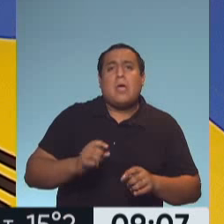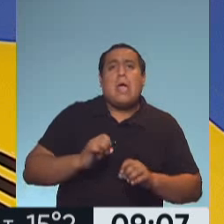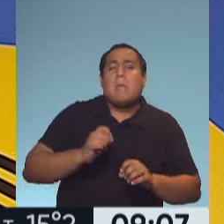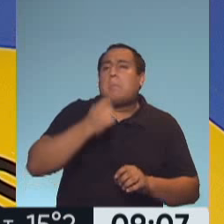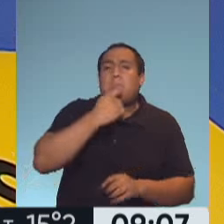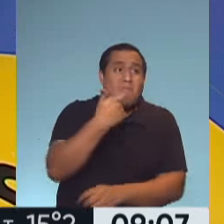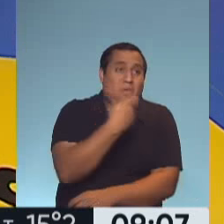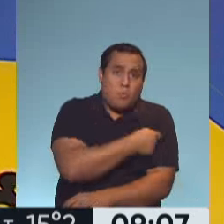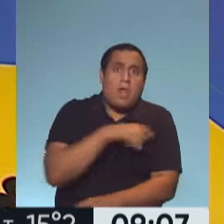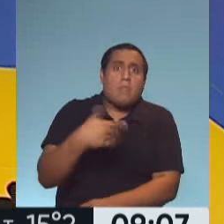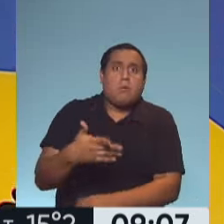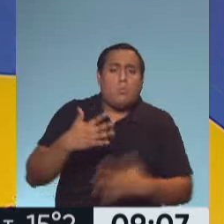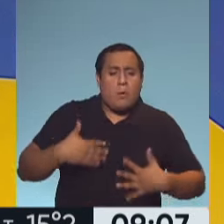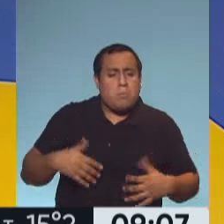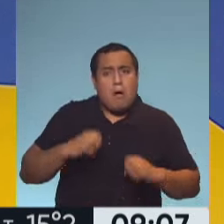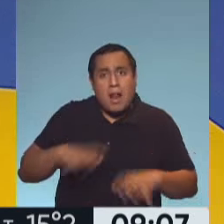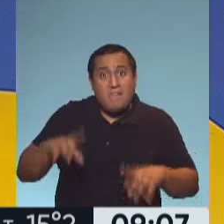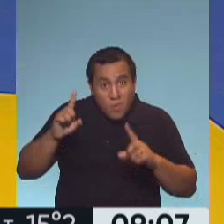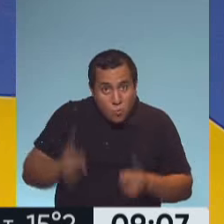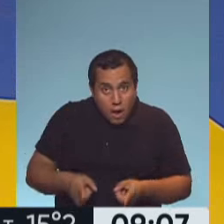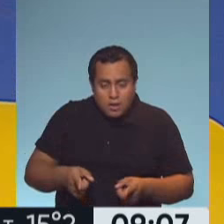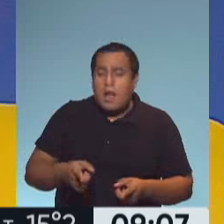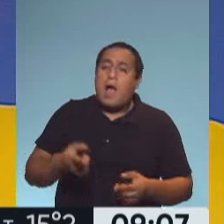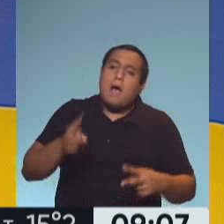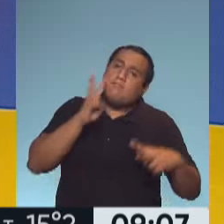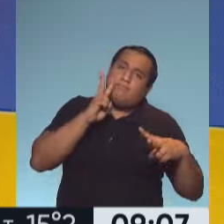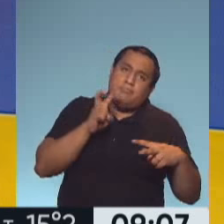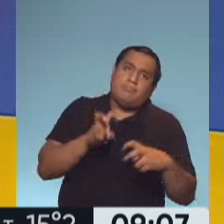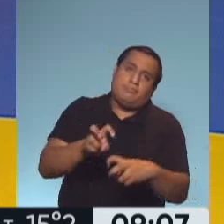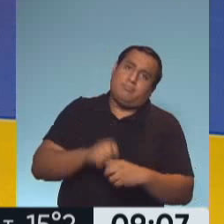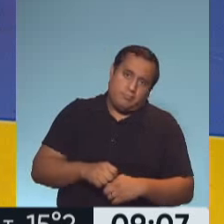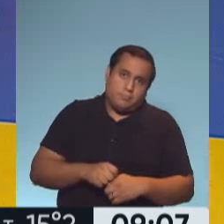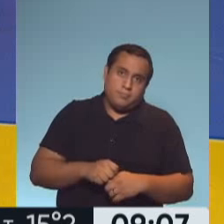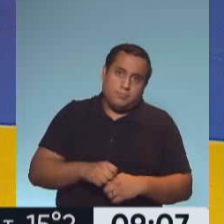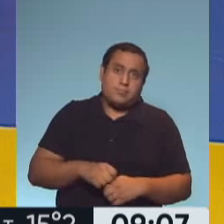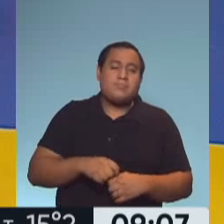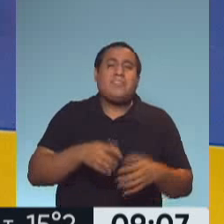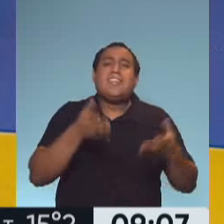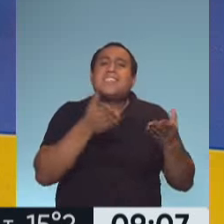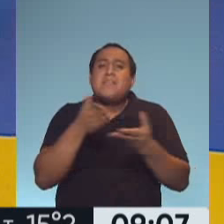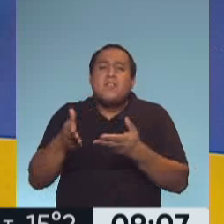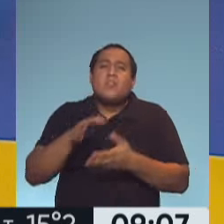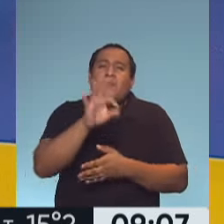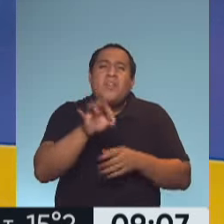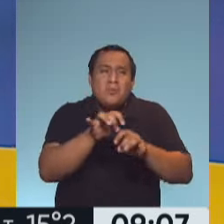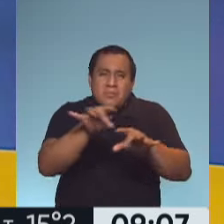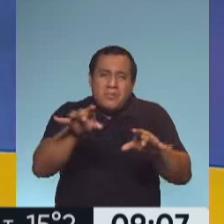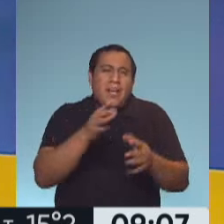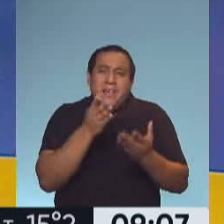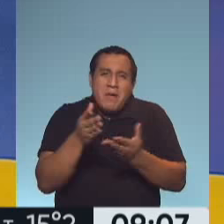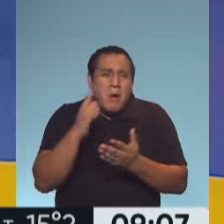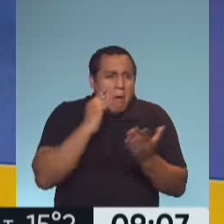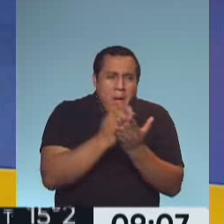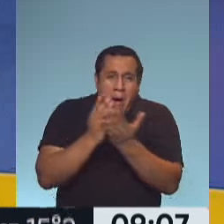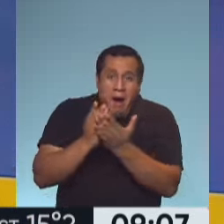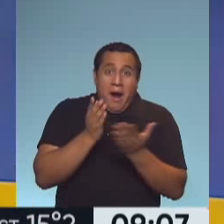vacunado, esto genera una investigación por los servicios de epidemiología y nuestro país tiene una